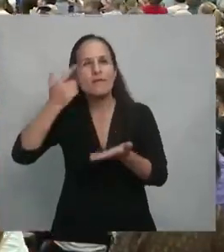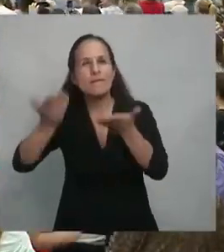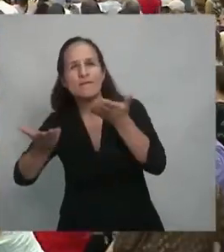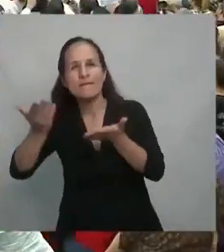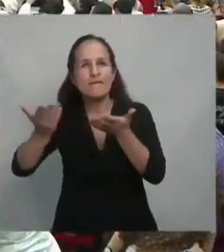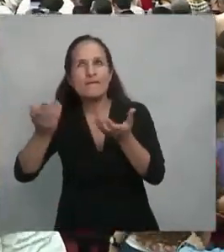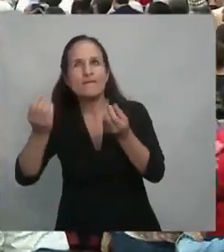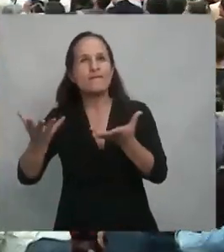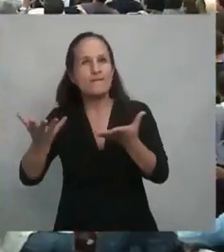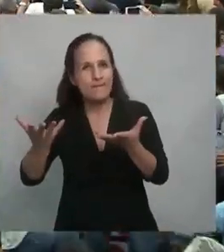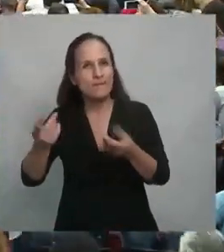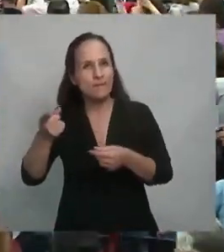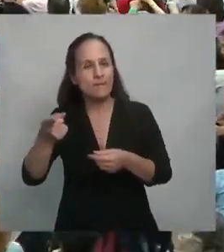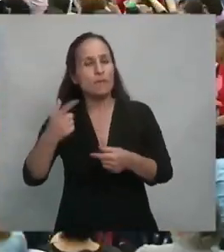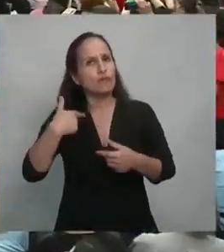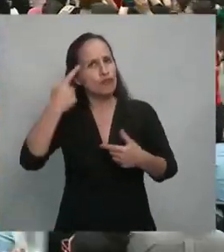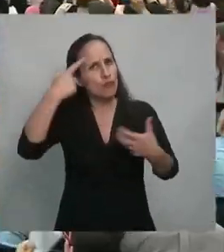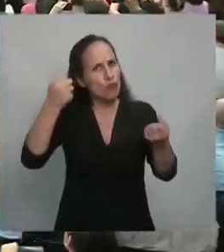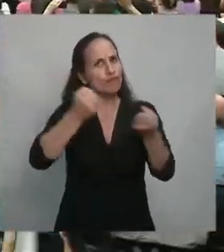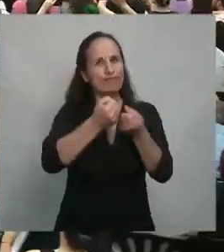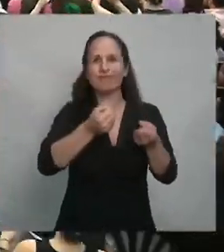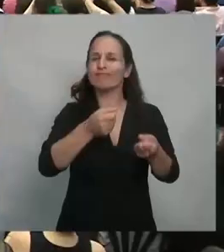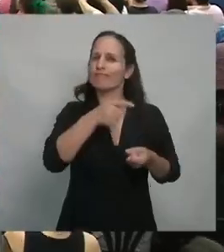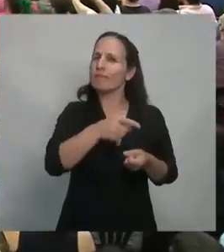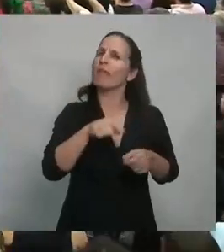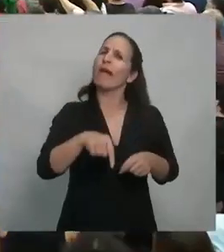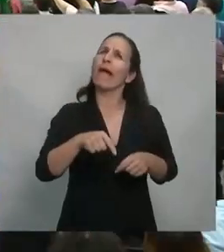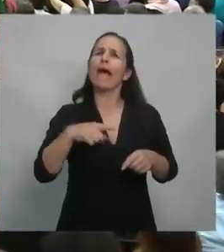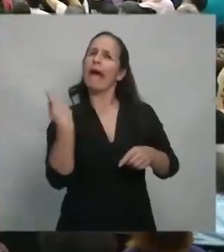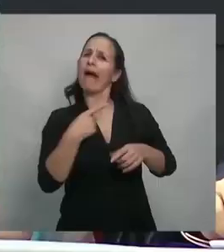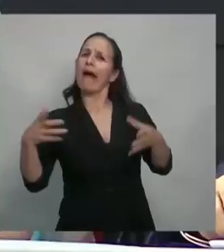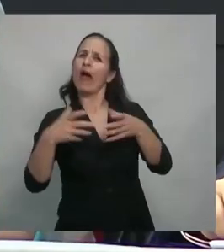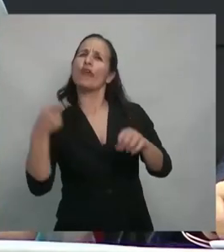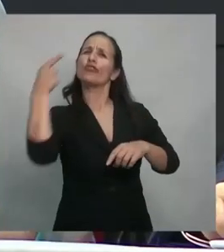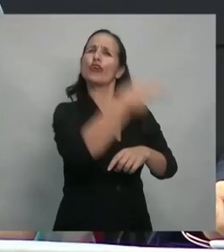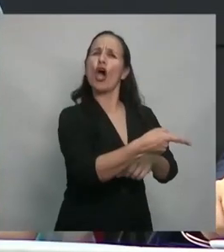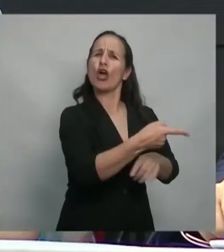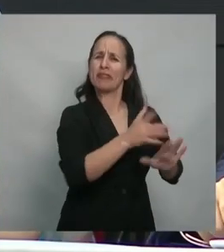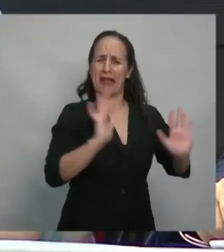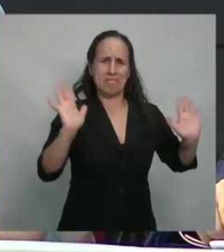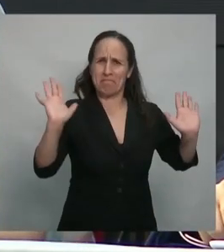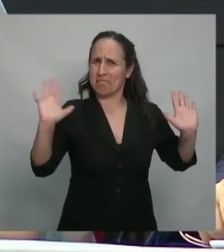y coincido además en esto de que esto no es ninguna contracumbre. La verdad que